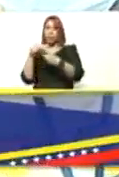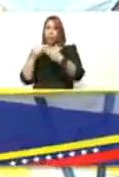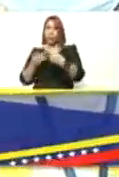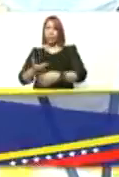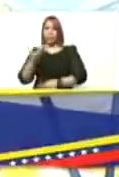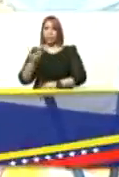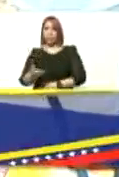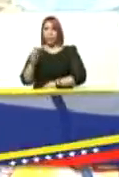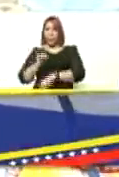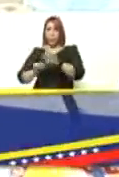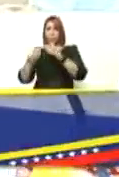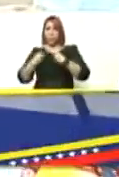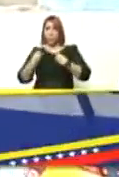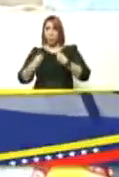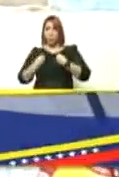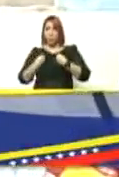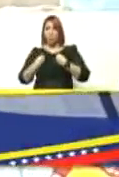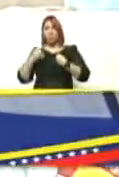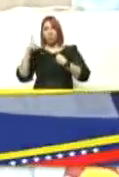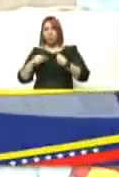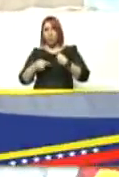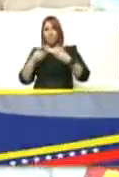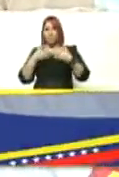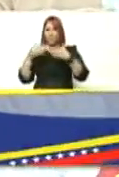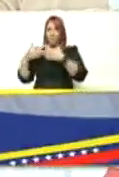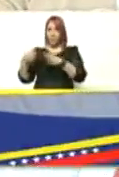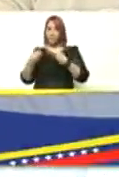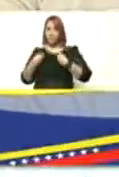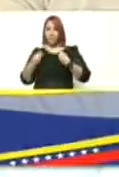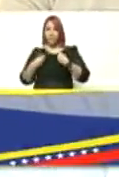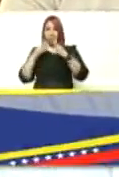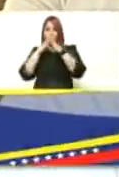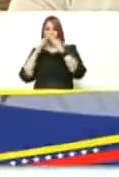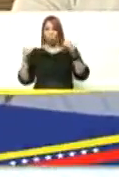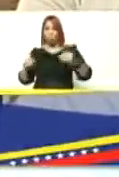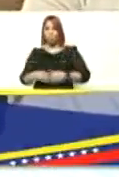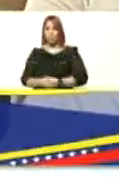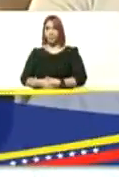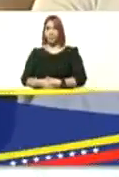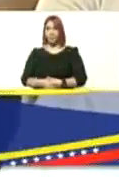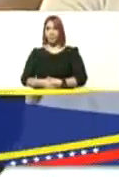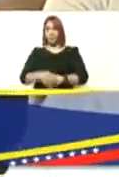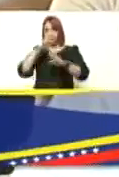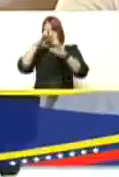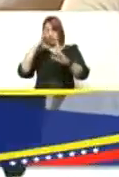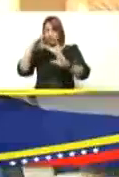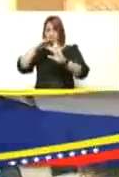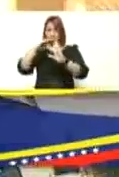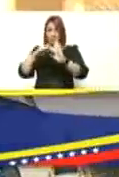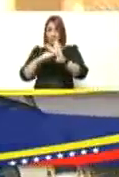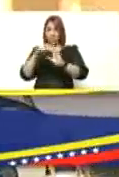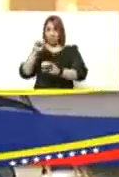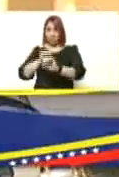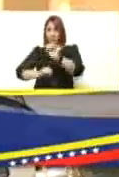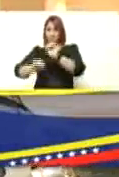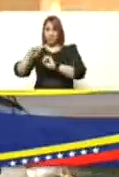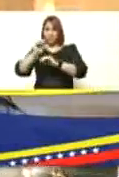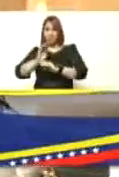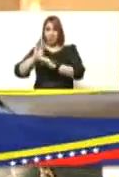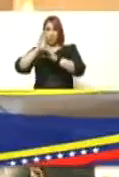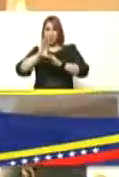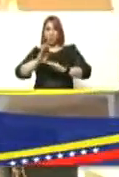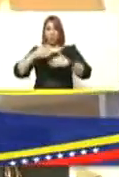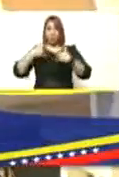para preservar la vida y para garantizar la convivencia de todos y por supuesto cumplir las medidas de prevención y de bioseguridad